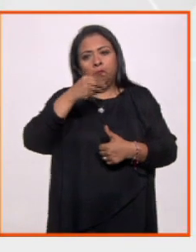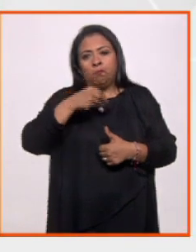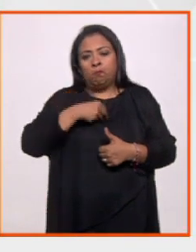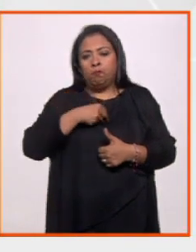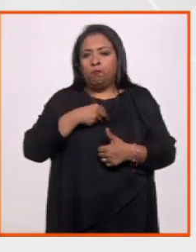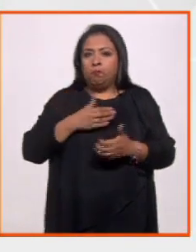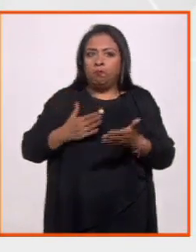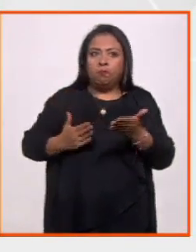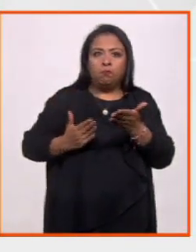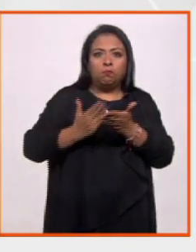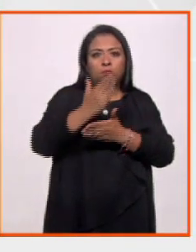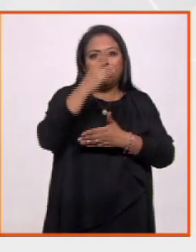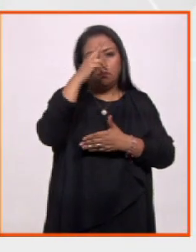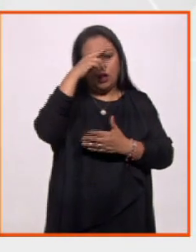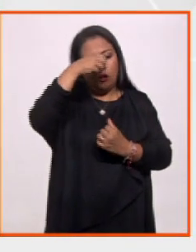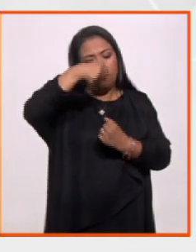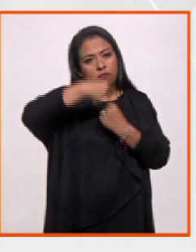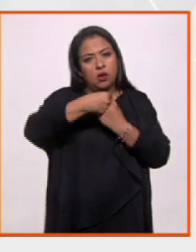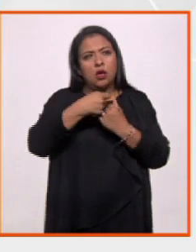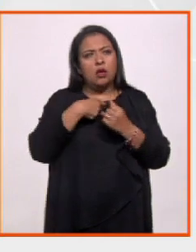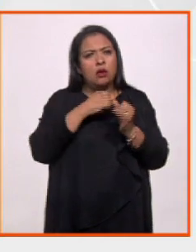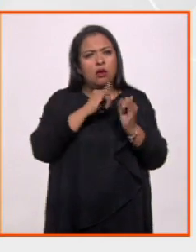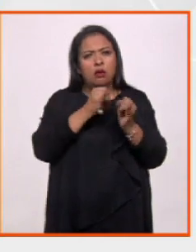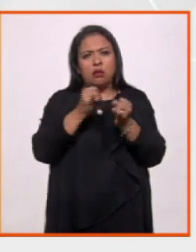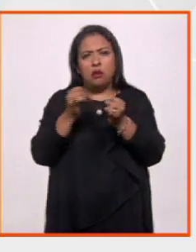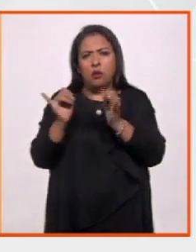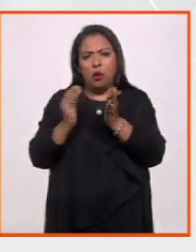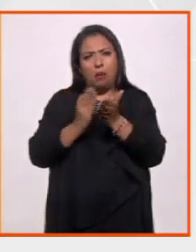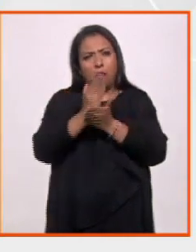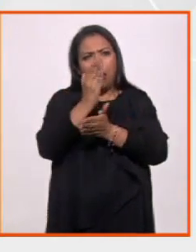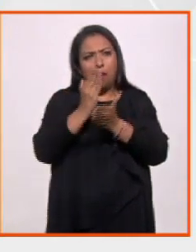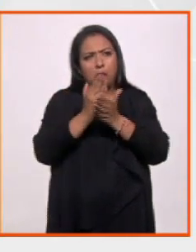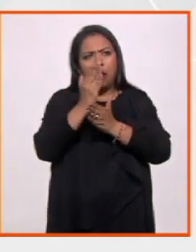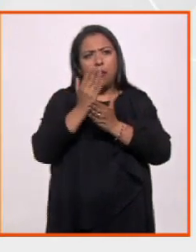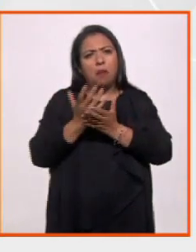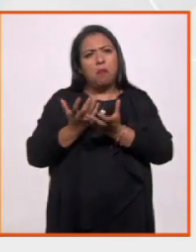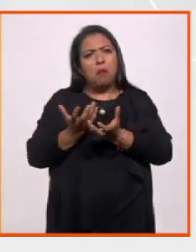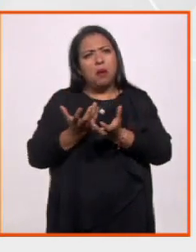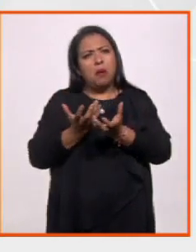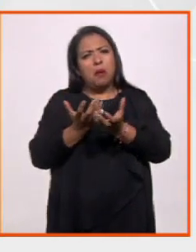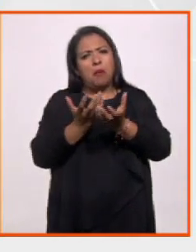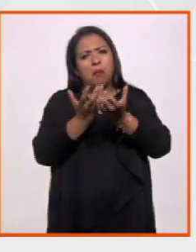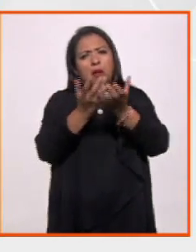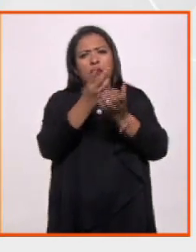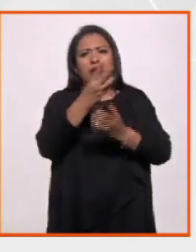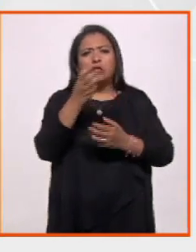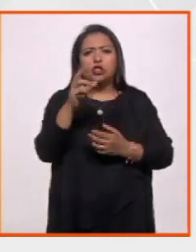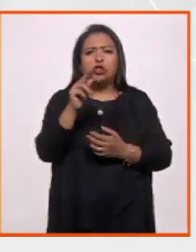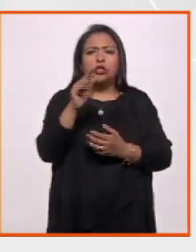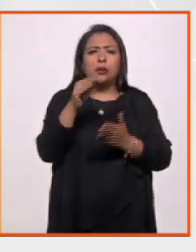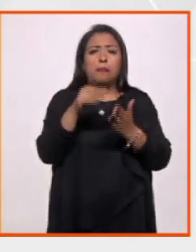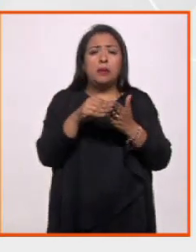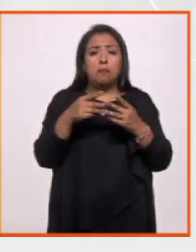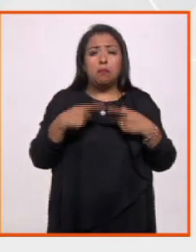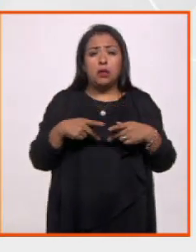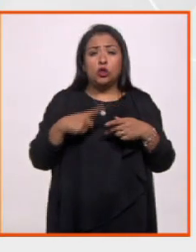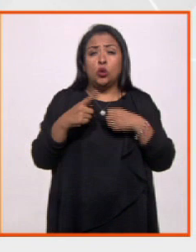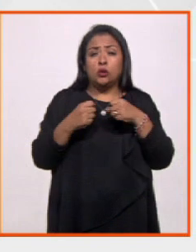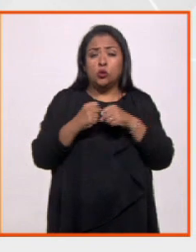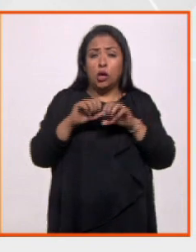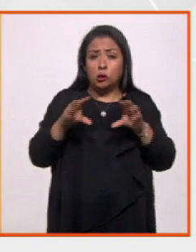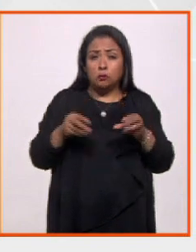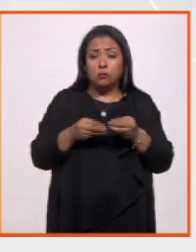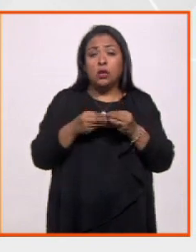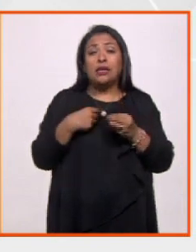a cruzar la frontera con México de manera individual y que representaba un desplazamiento de 380 mil migrantes anualmente, 70